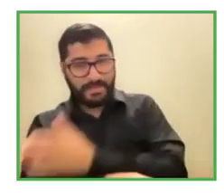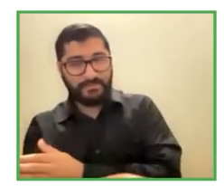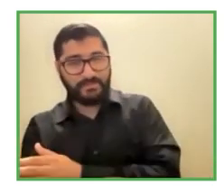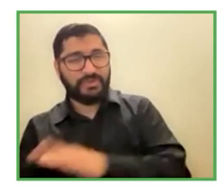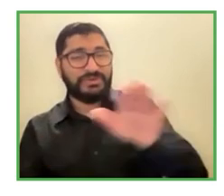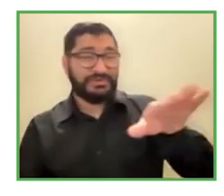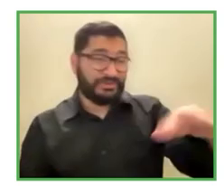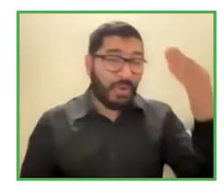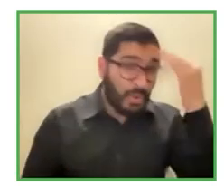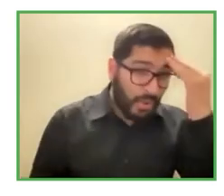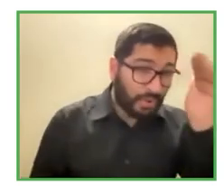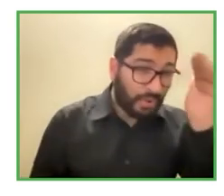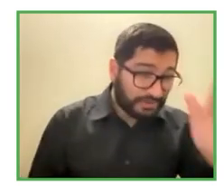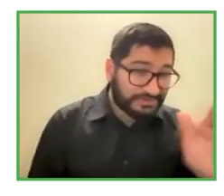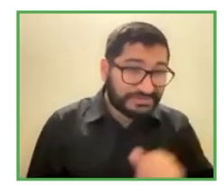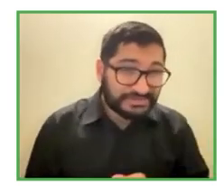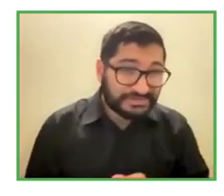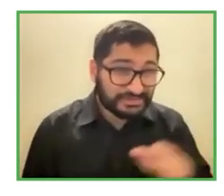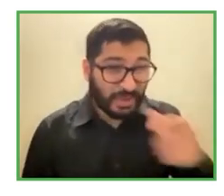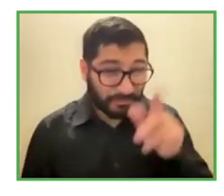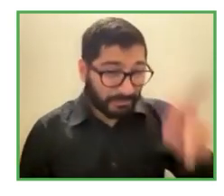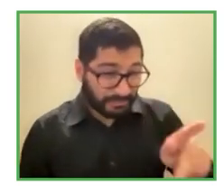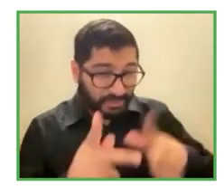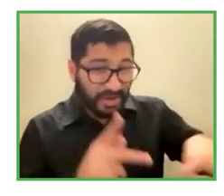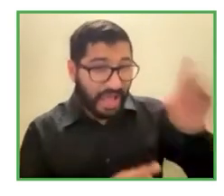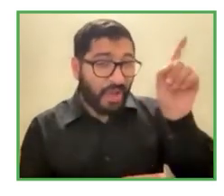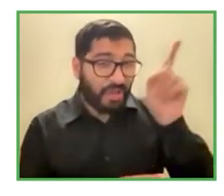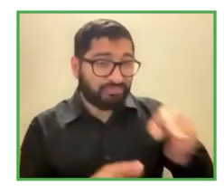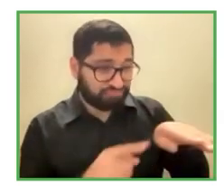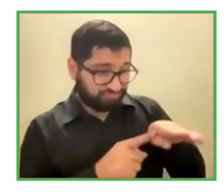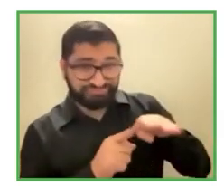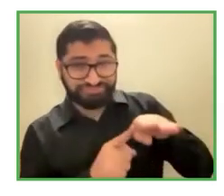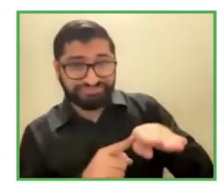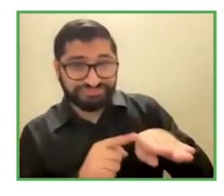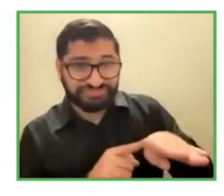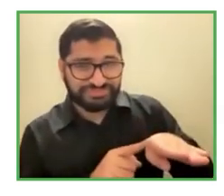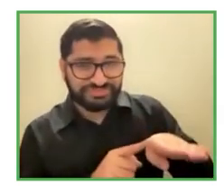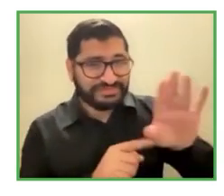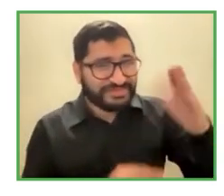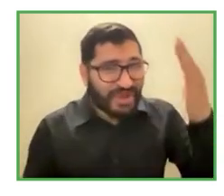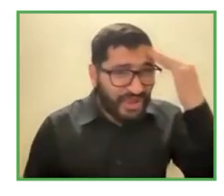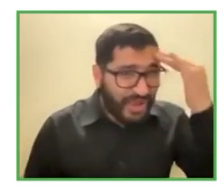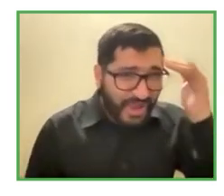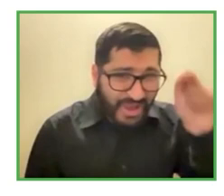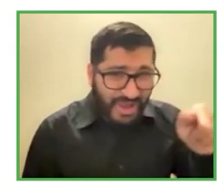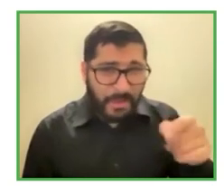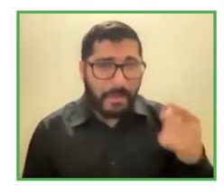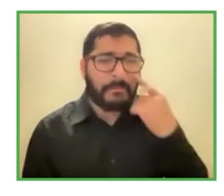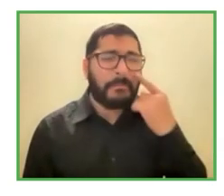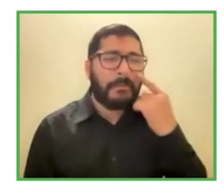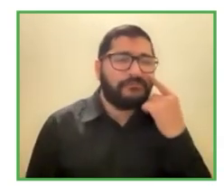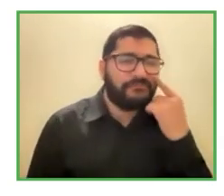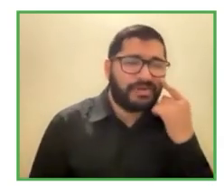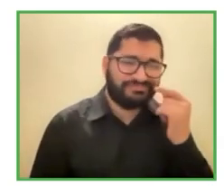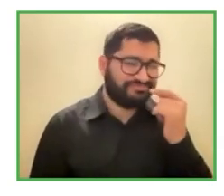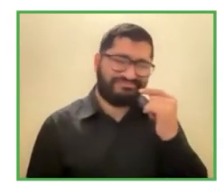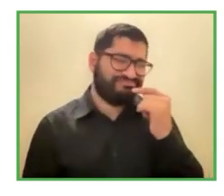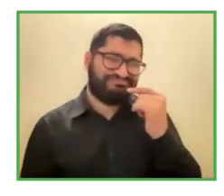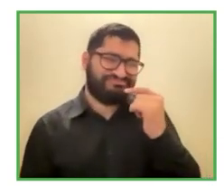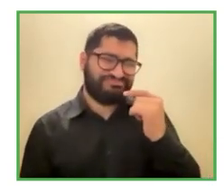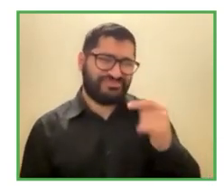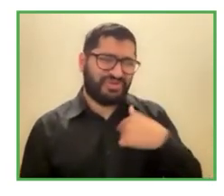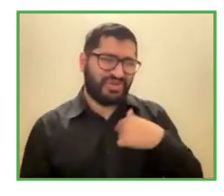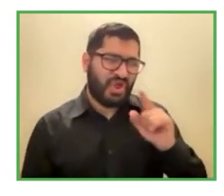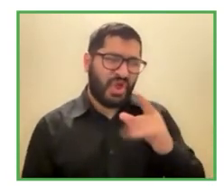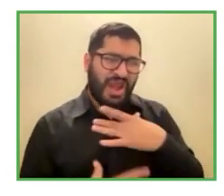iniciativa pero esperemos que lo que pasa no quiero aparecer en los diarios porque mi gerente atropelló a una persona